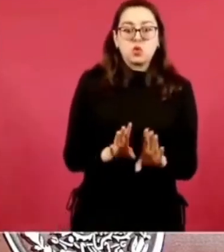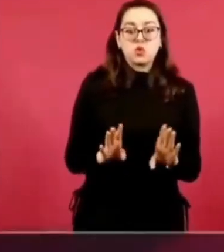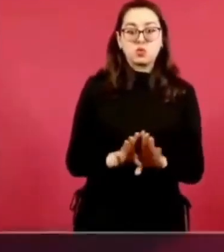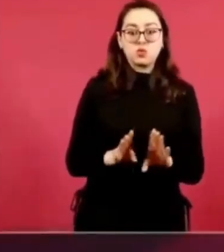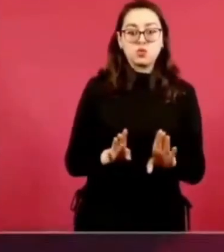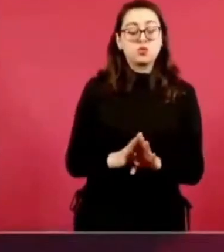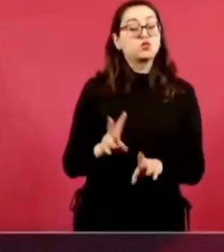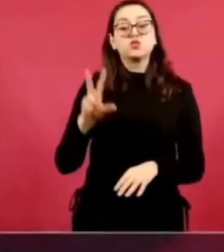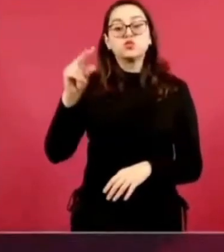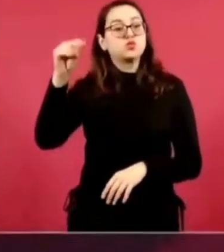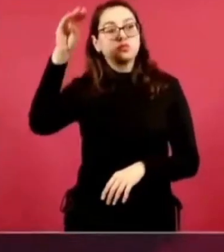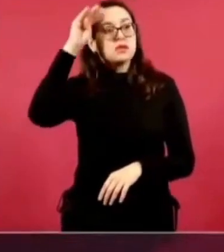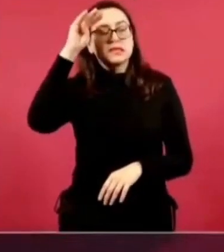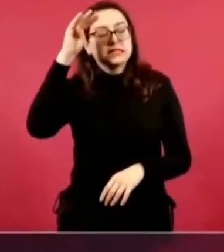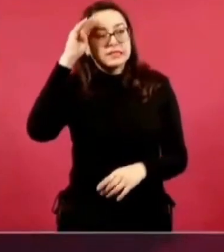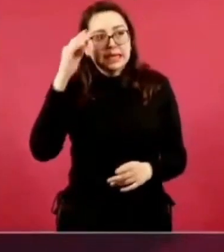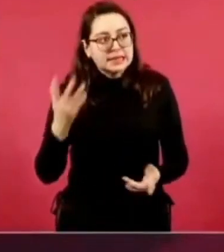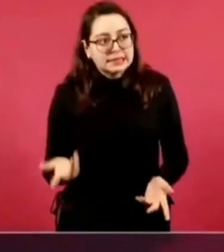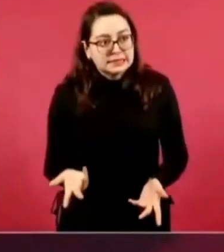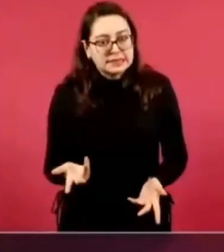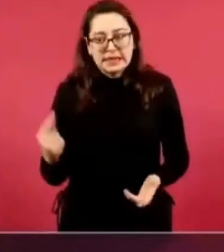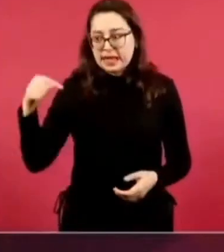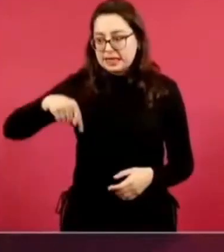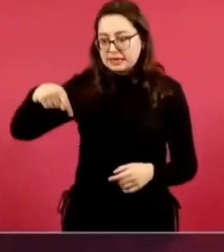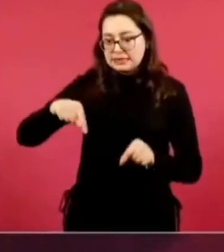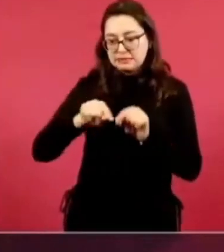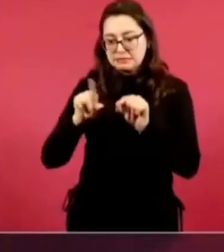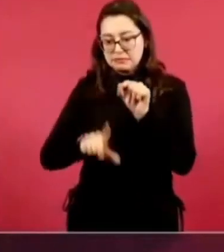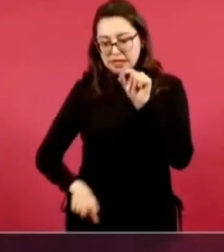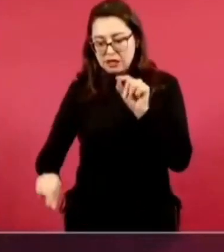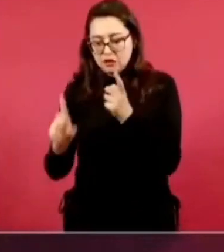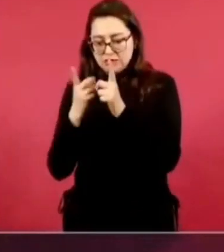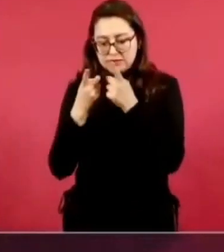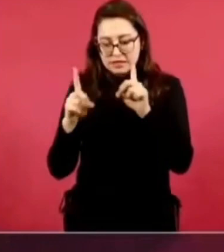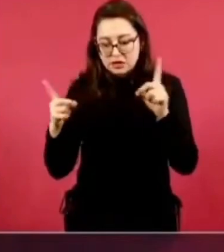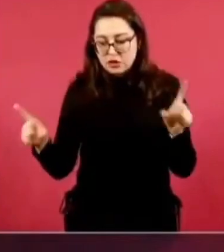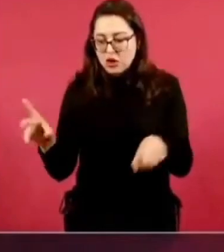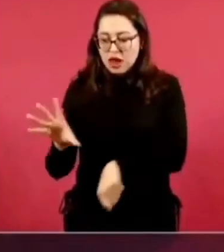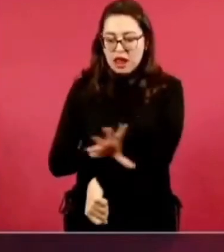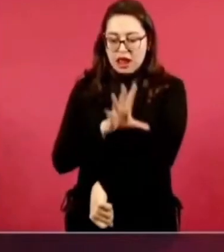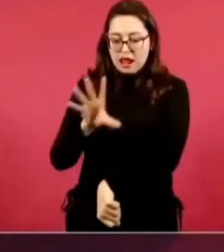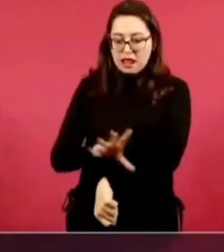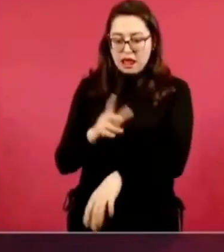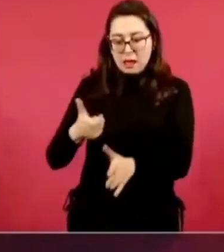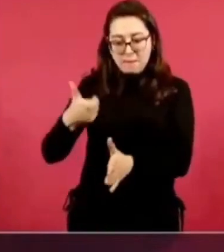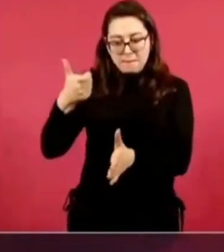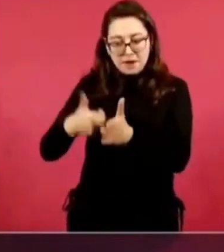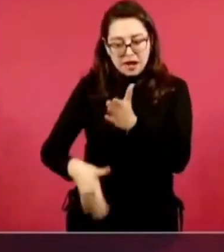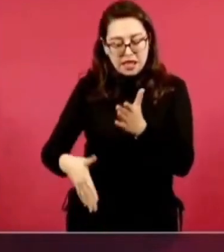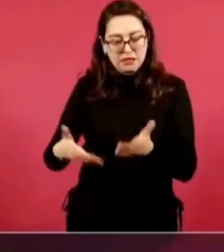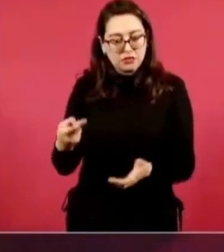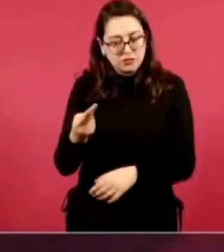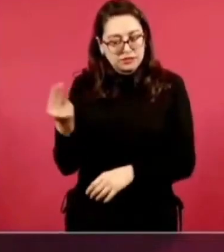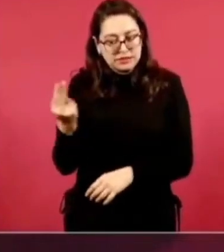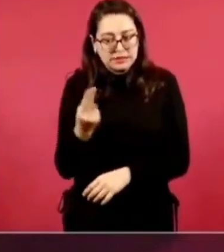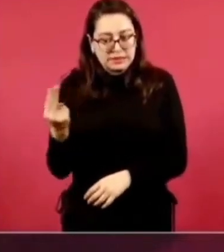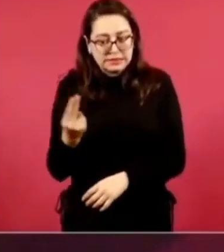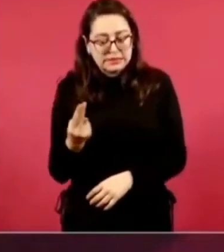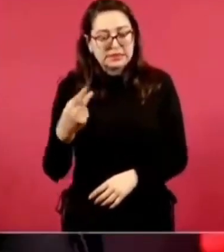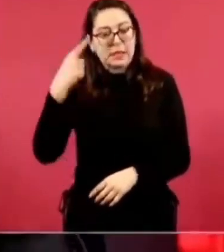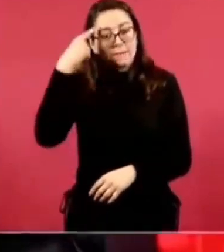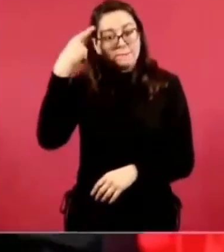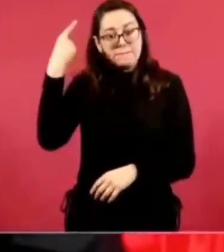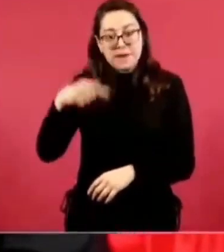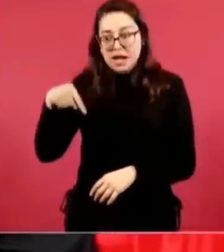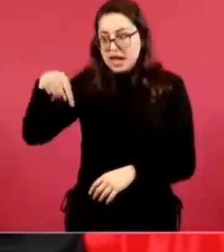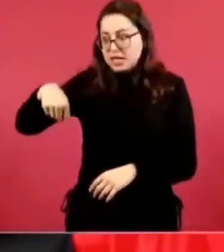de México, no están pensando que tener energía barata significa estímulos para